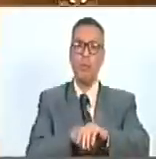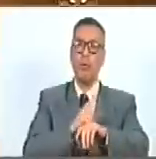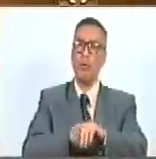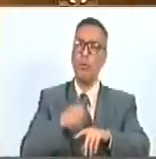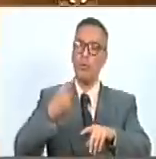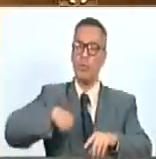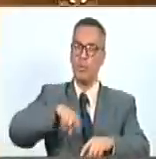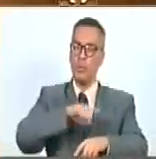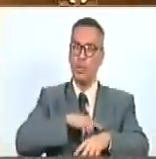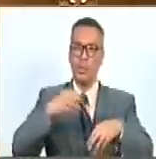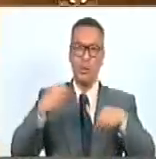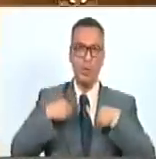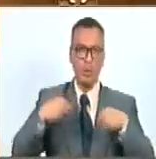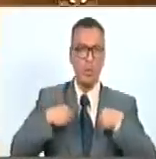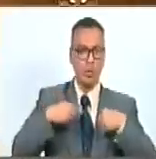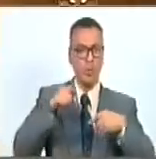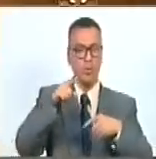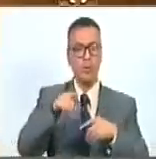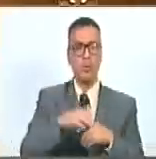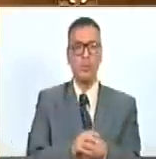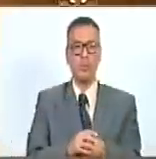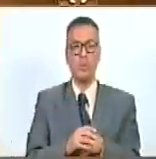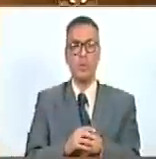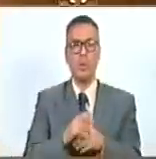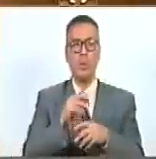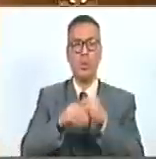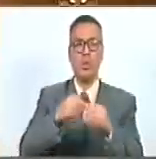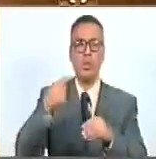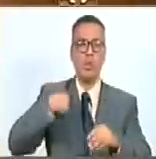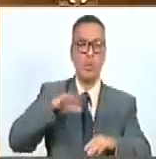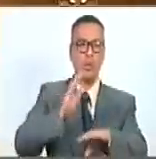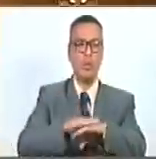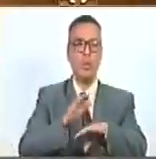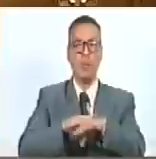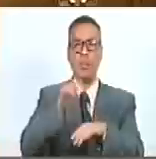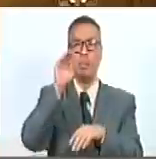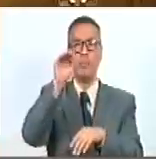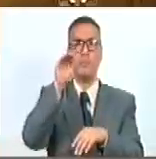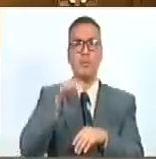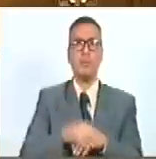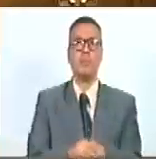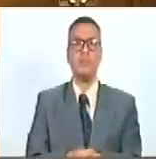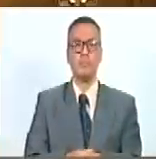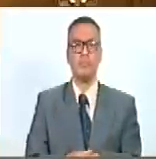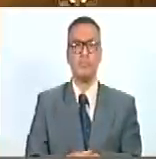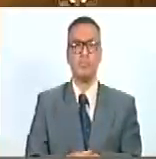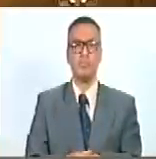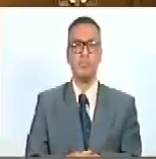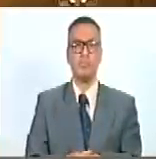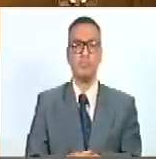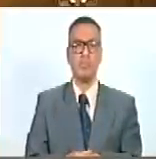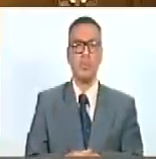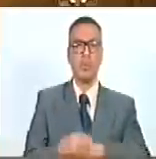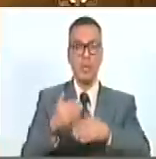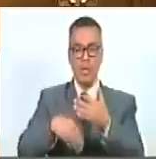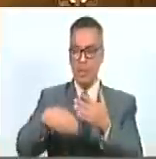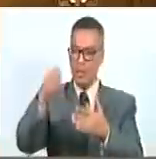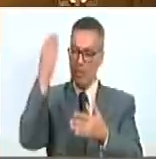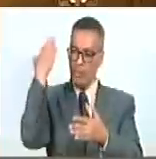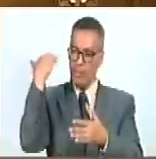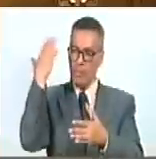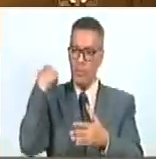vivimos y lo que debe ocurrir en el futuro. El pasado